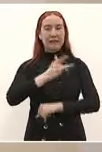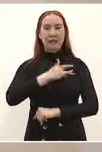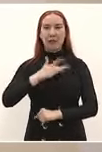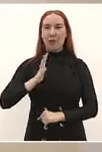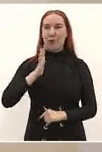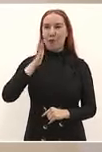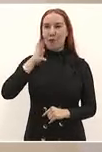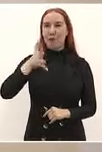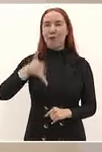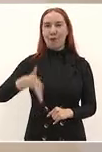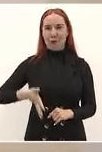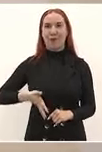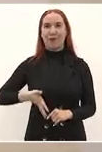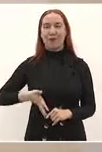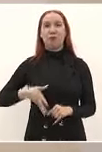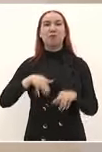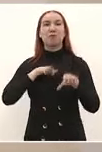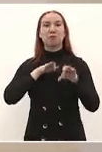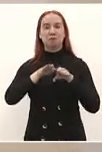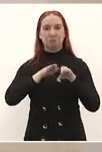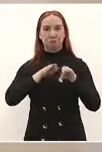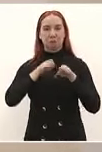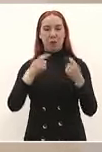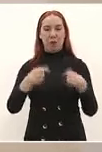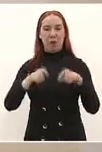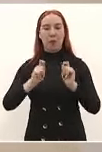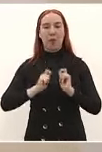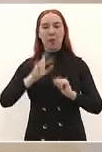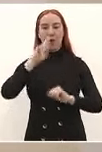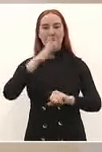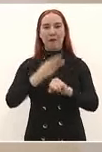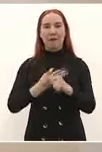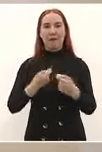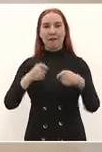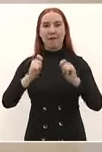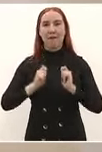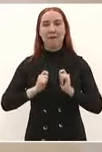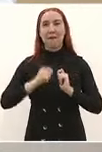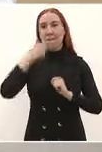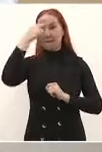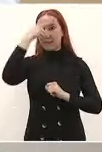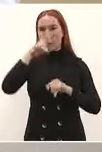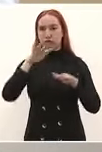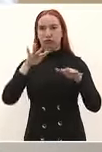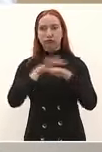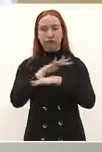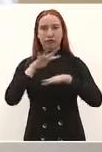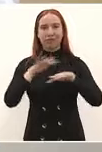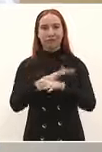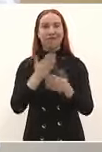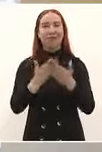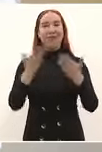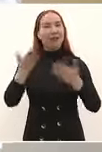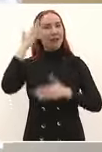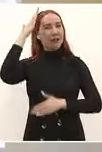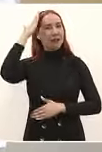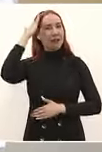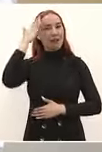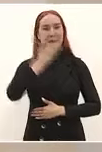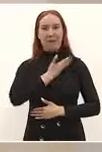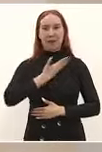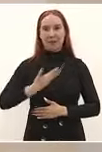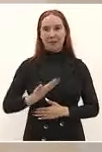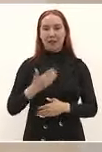desde esa institución financiera en la gran tarea de transformación de México que impulsa nuestro presidente el